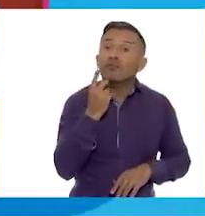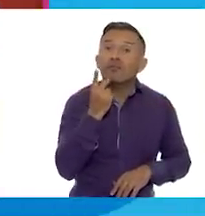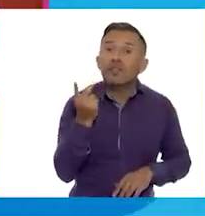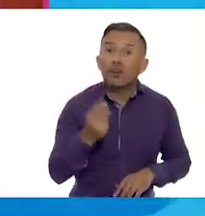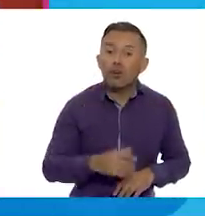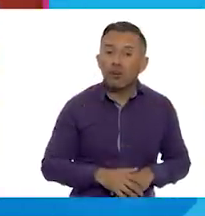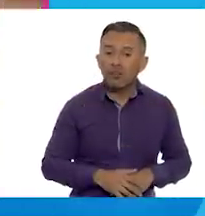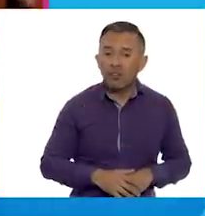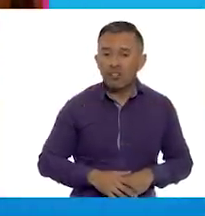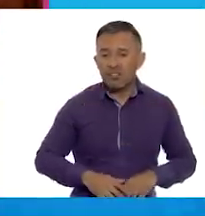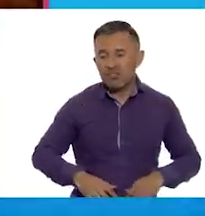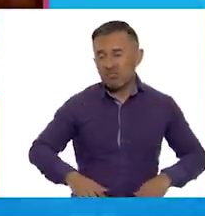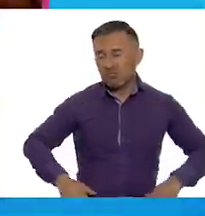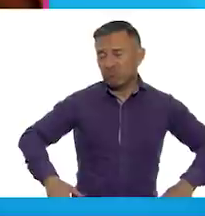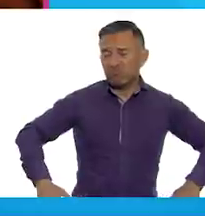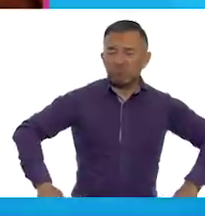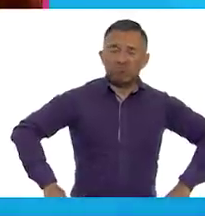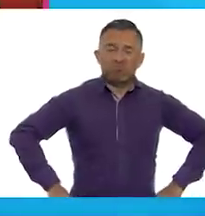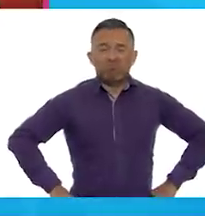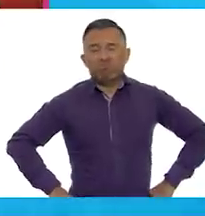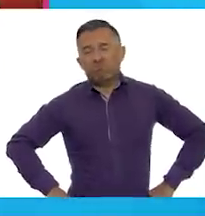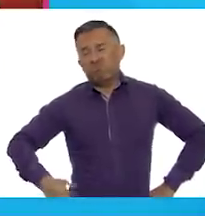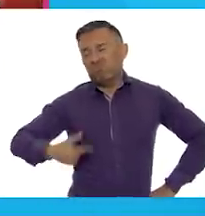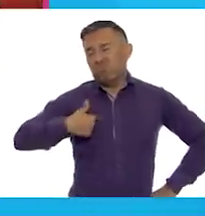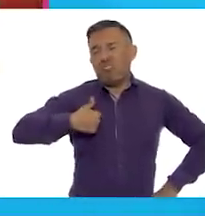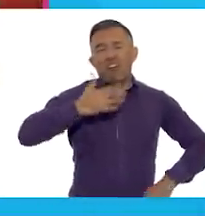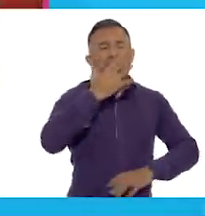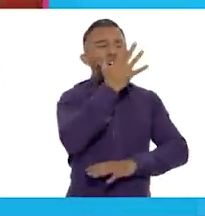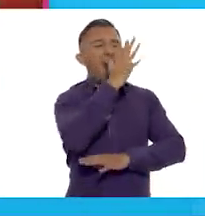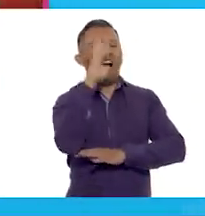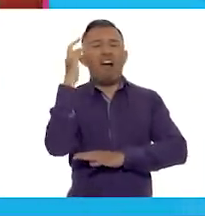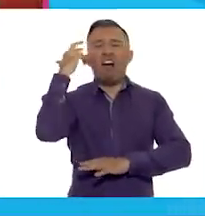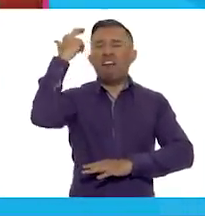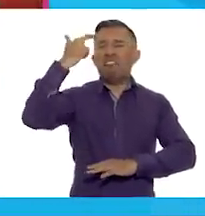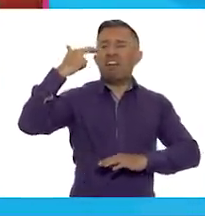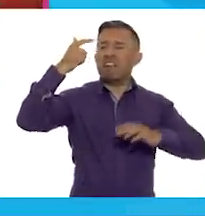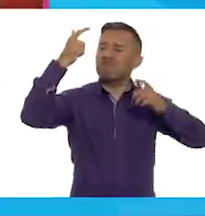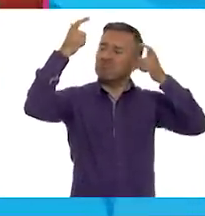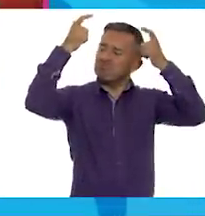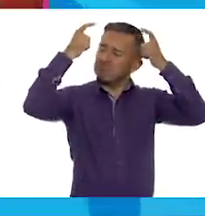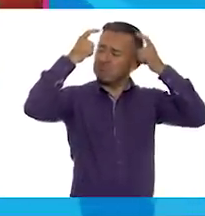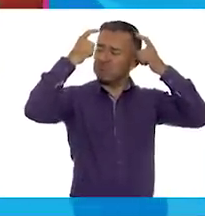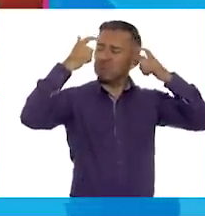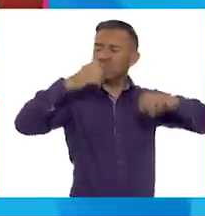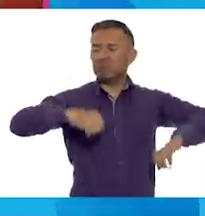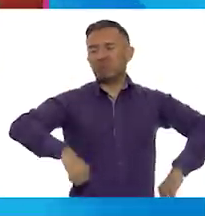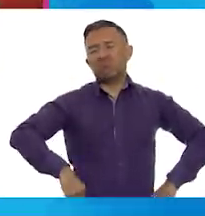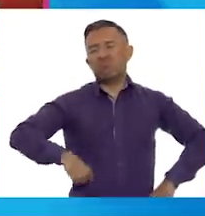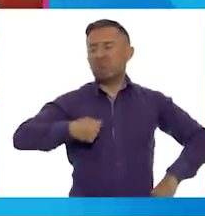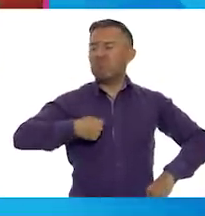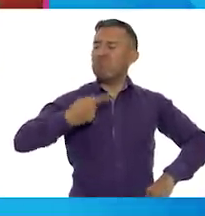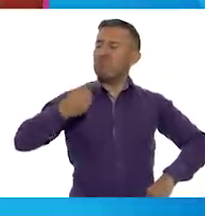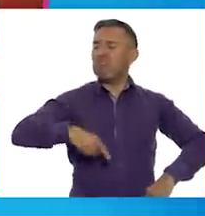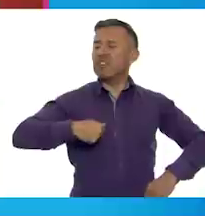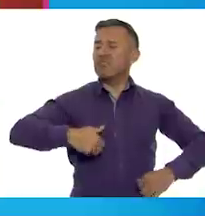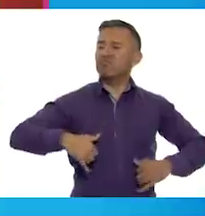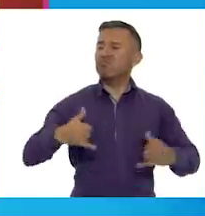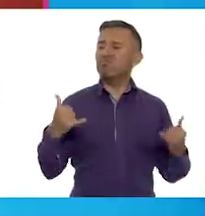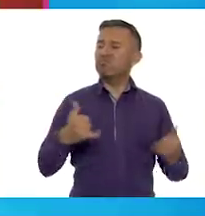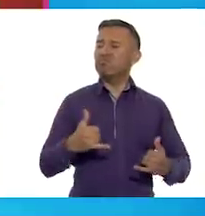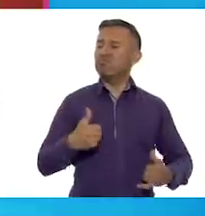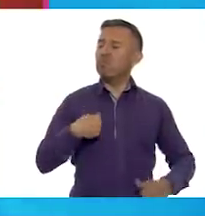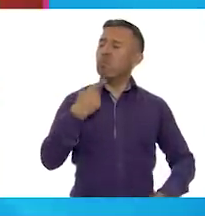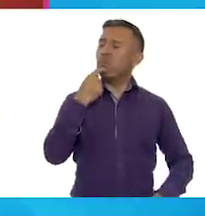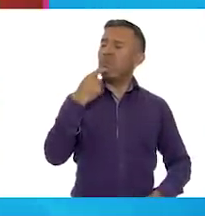¡Yo soy el rey de la selva y hago y deshago lo que me vienen ganas! ¡Es mi última palabra! Les dijo el